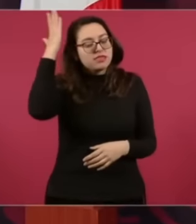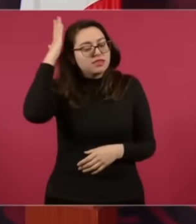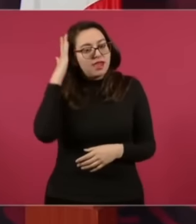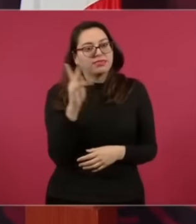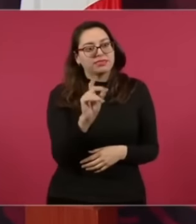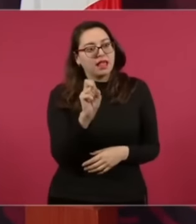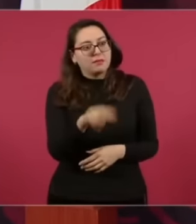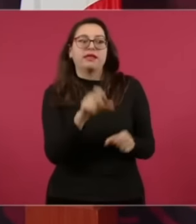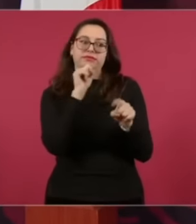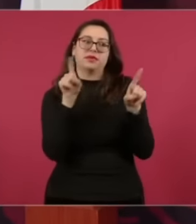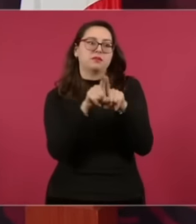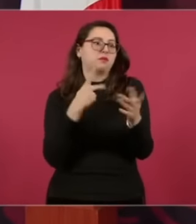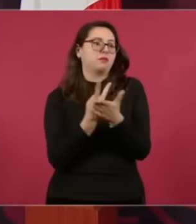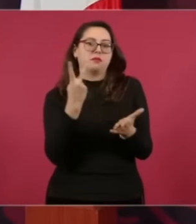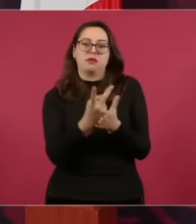Este